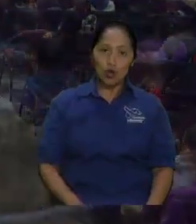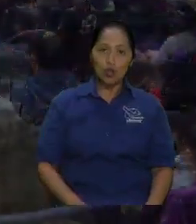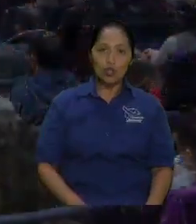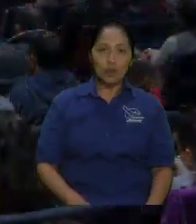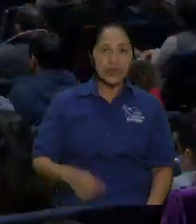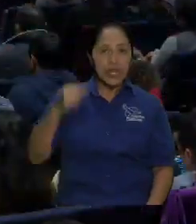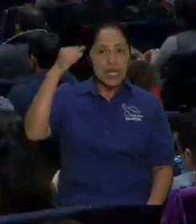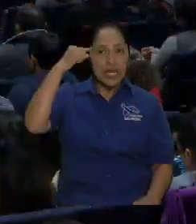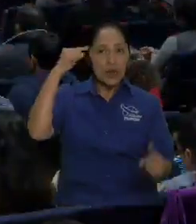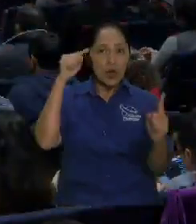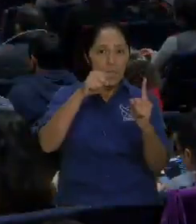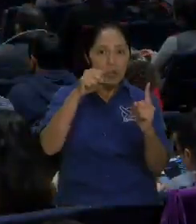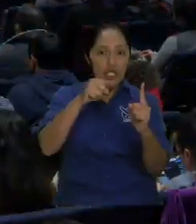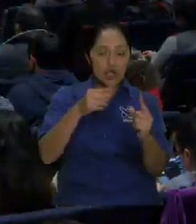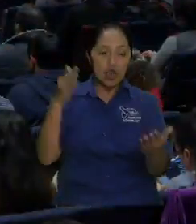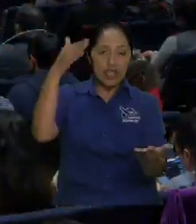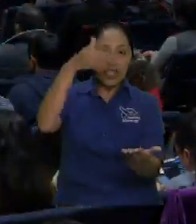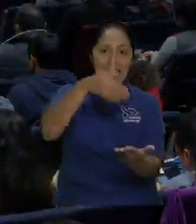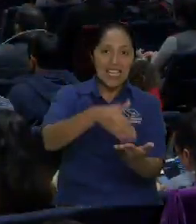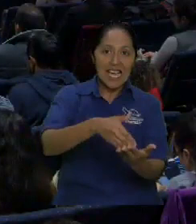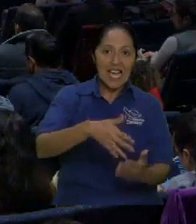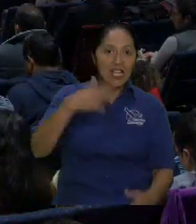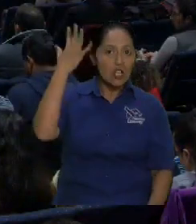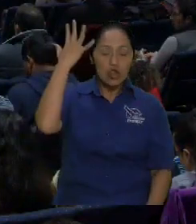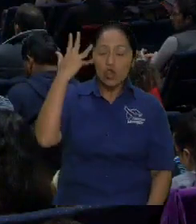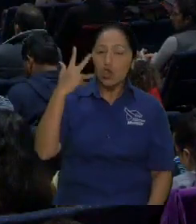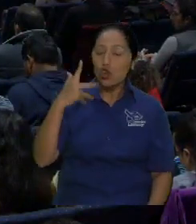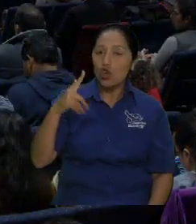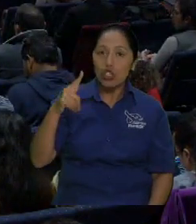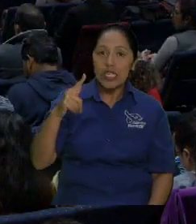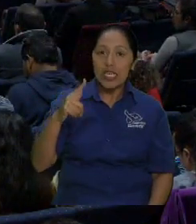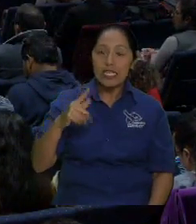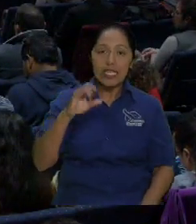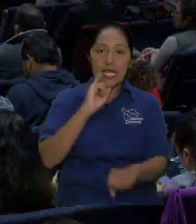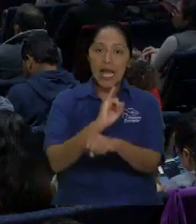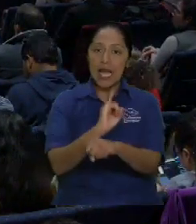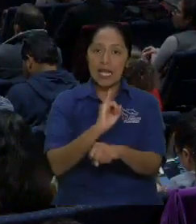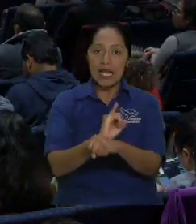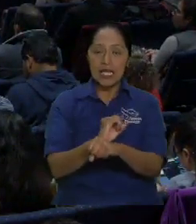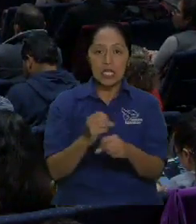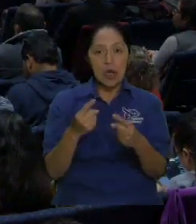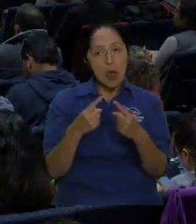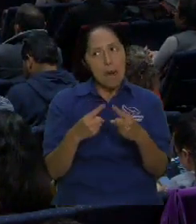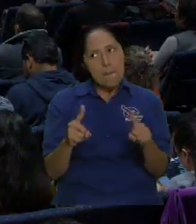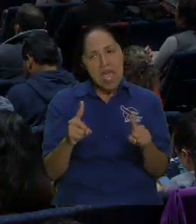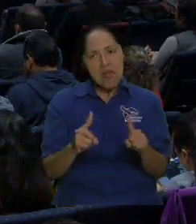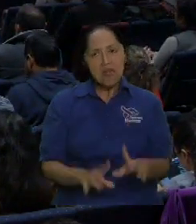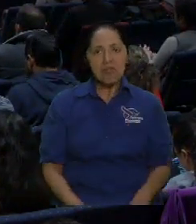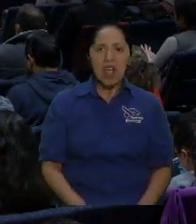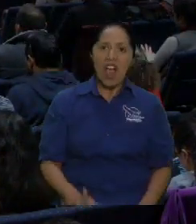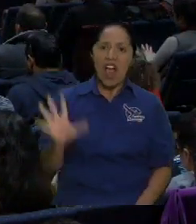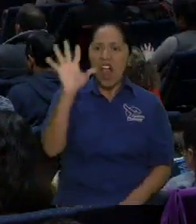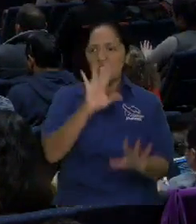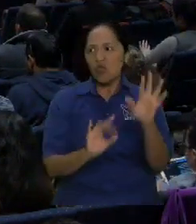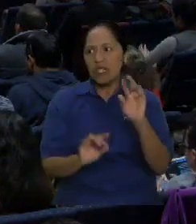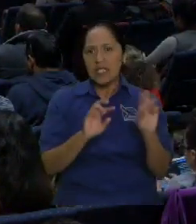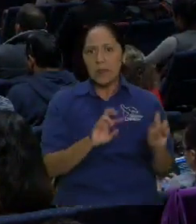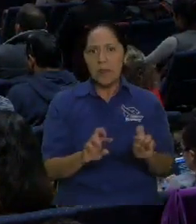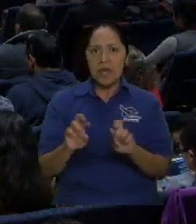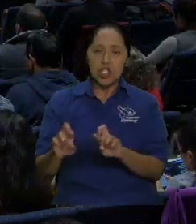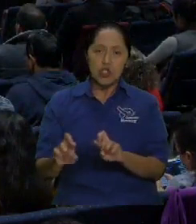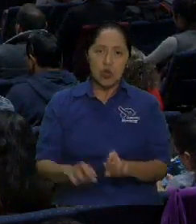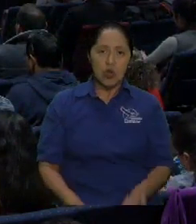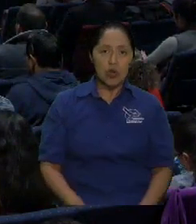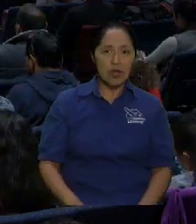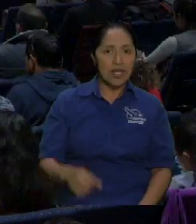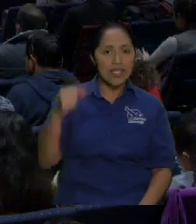Señor. Pero en la mentalidad de muchos evangélicos, todavía se dice el domingo, el día del Señor. Y